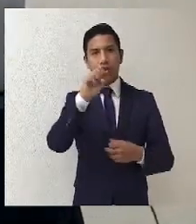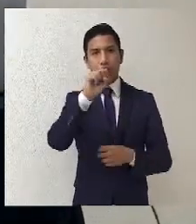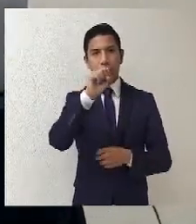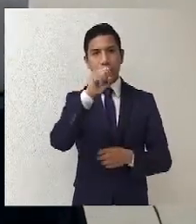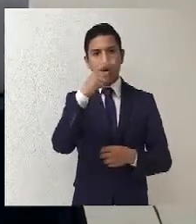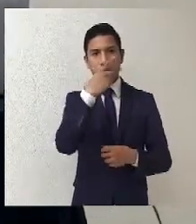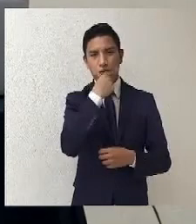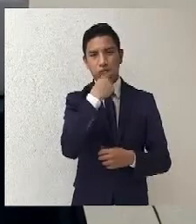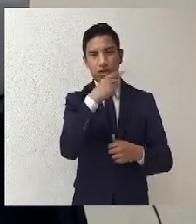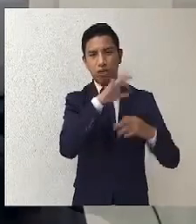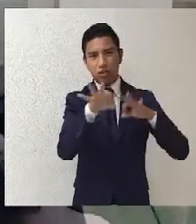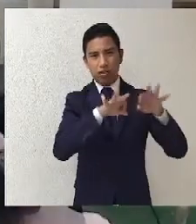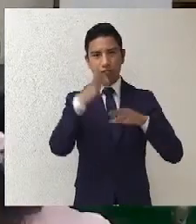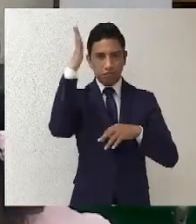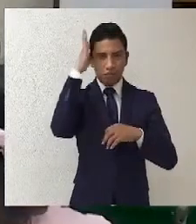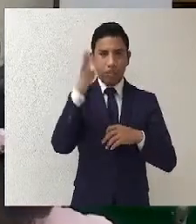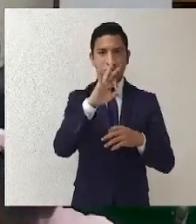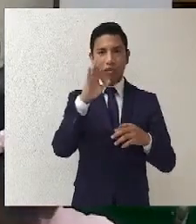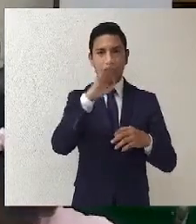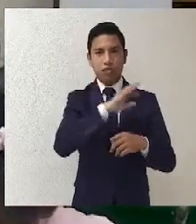del Poder Judicial de la Federación.